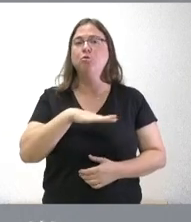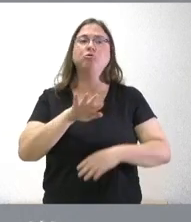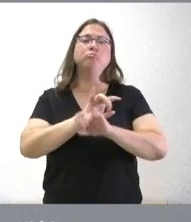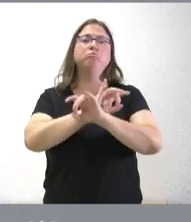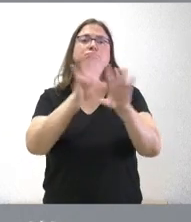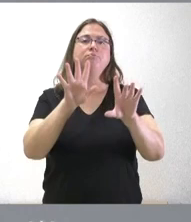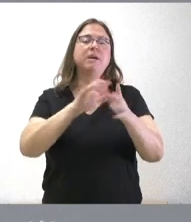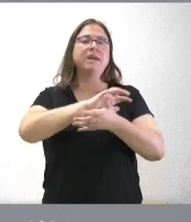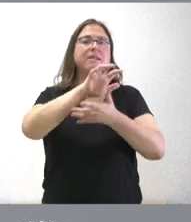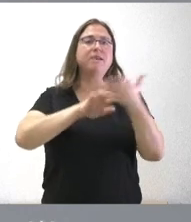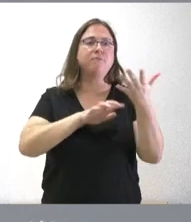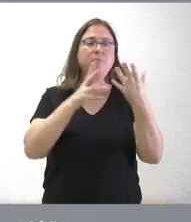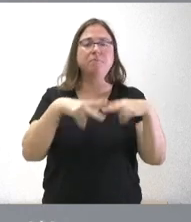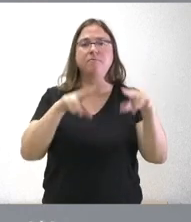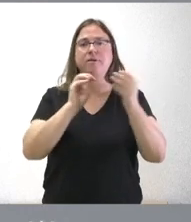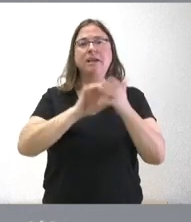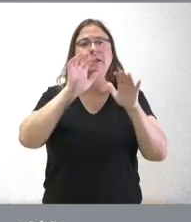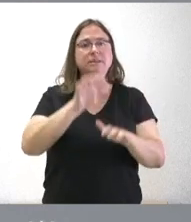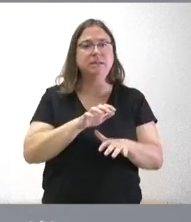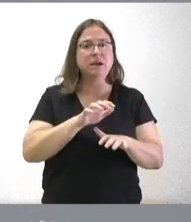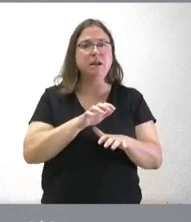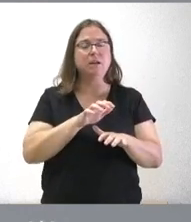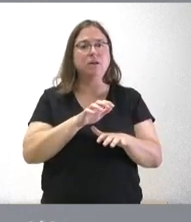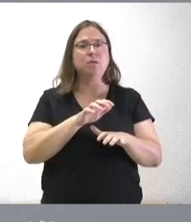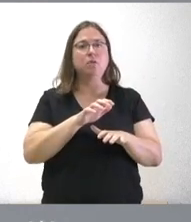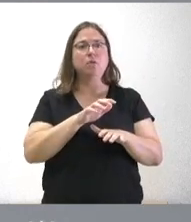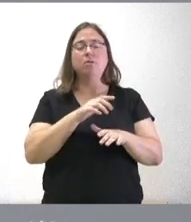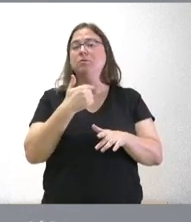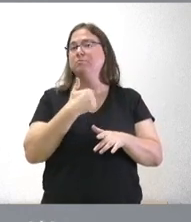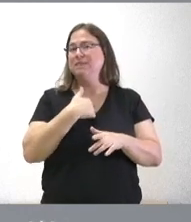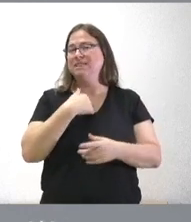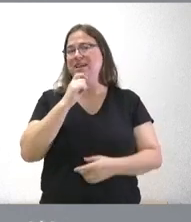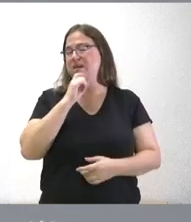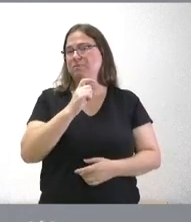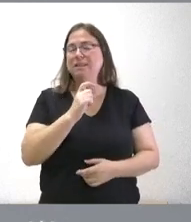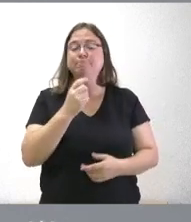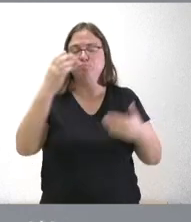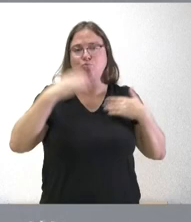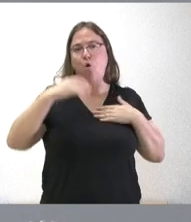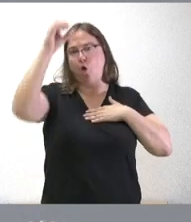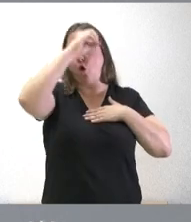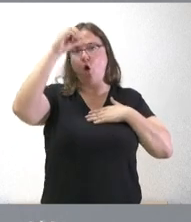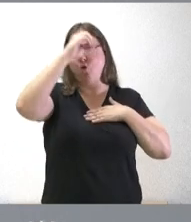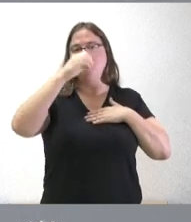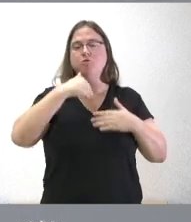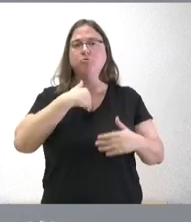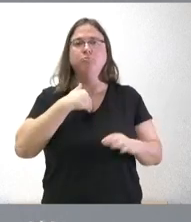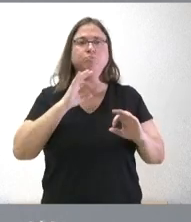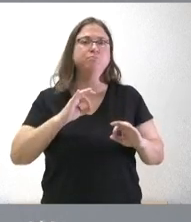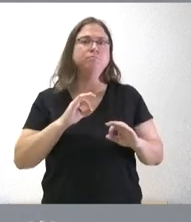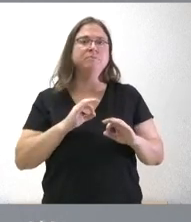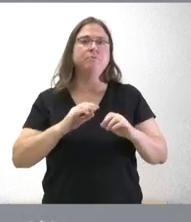que habíamos concluido en Castilla y León le hice saber la posición que teníamos para defender los intereses de extender a otros territorios